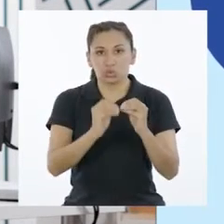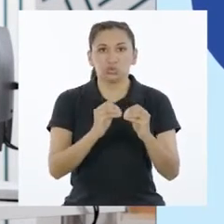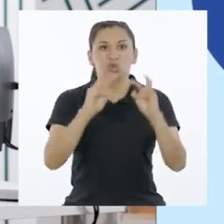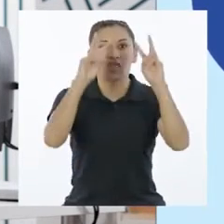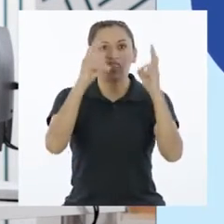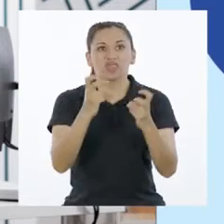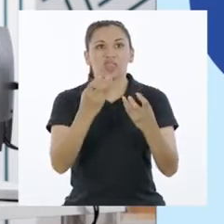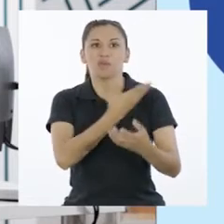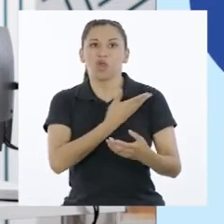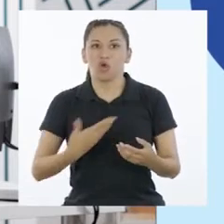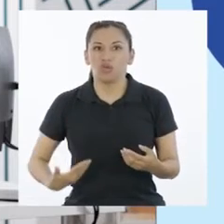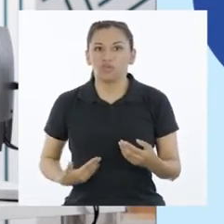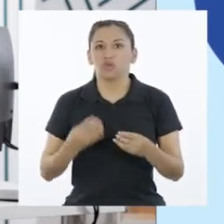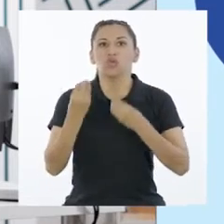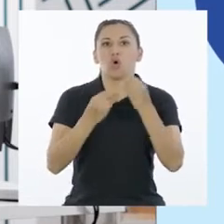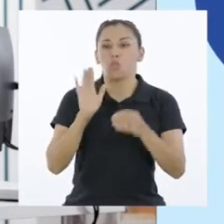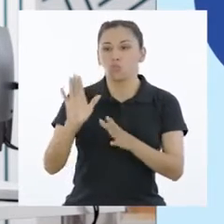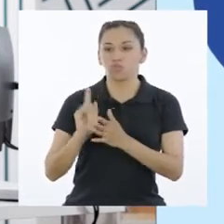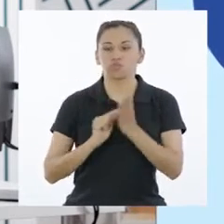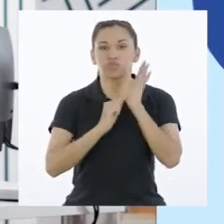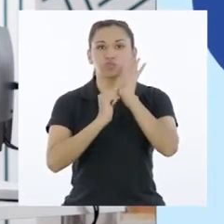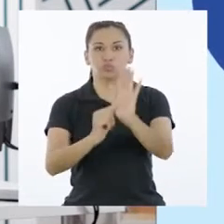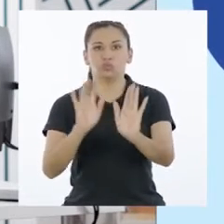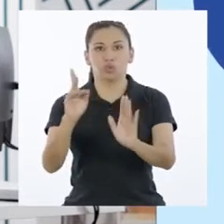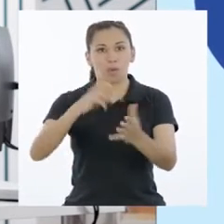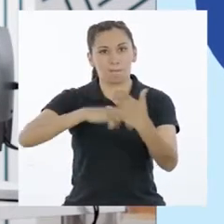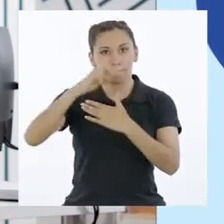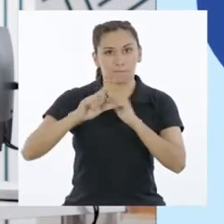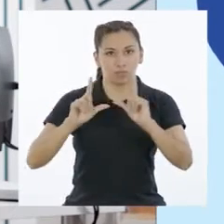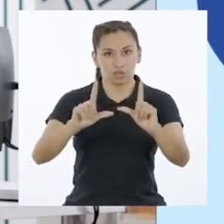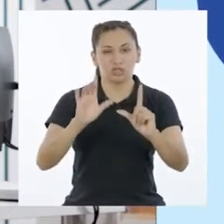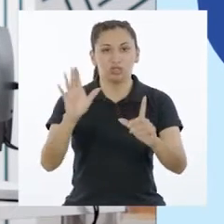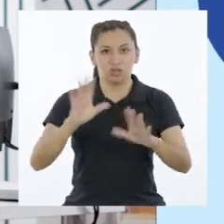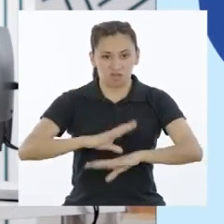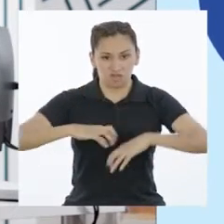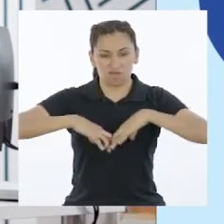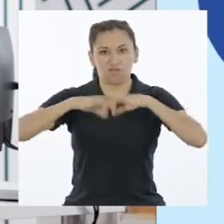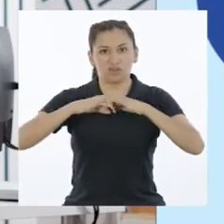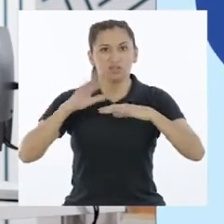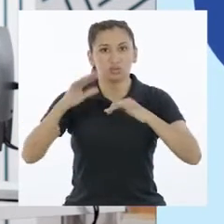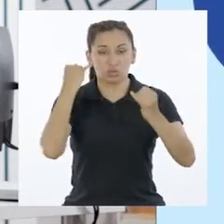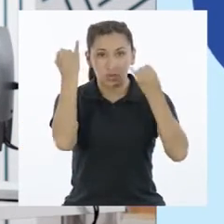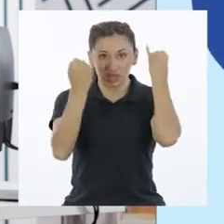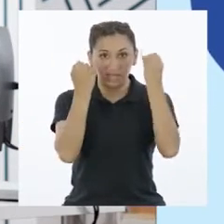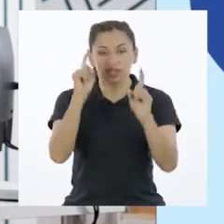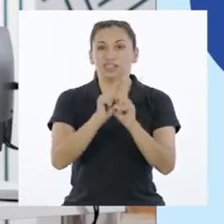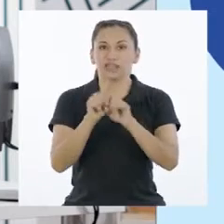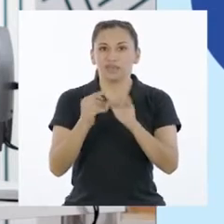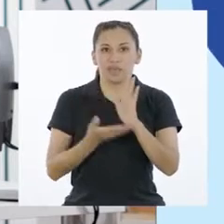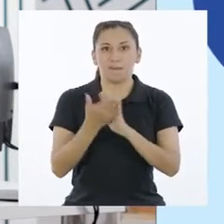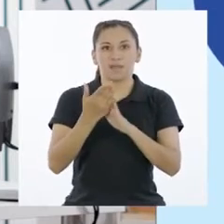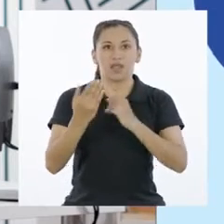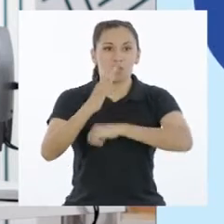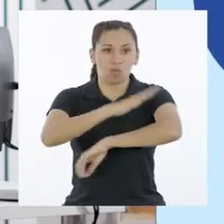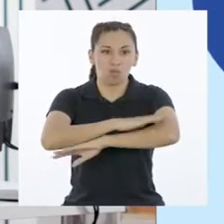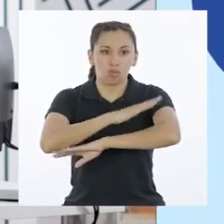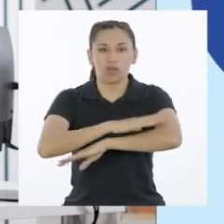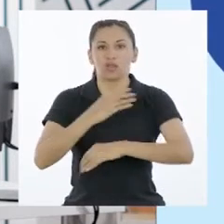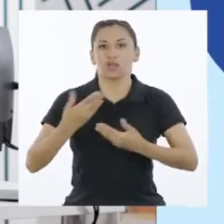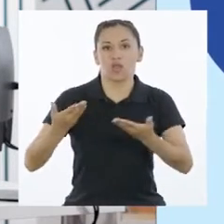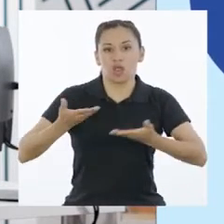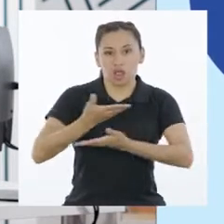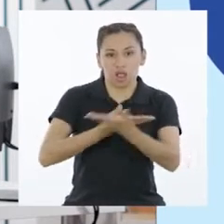solucionar asuntos públicos a través de sus proyectos. Ellos fortalecen sus capacidades y además son más